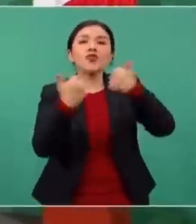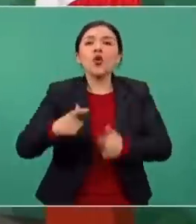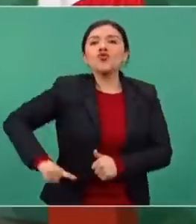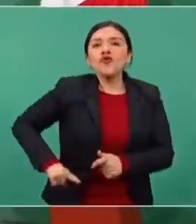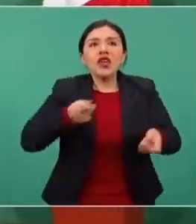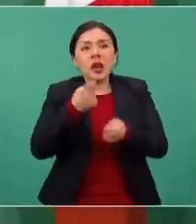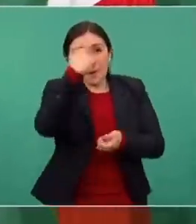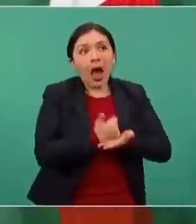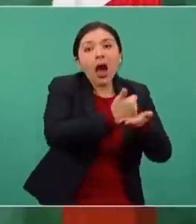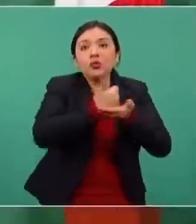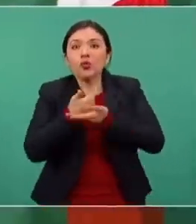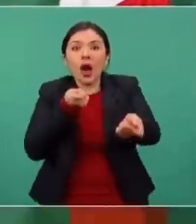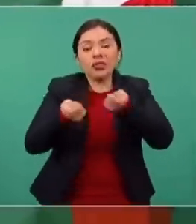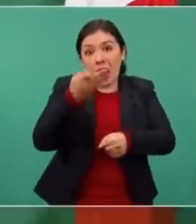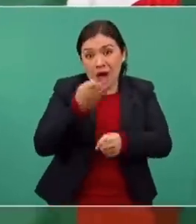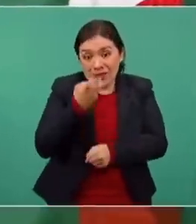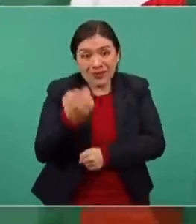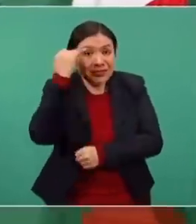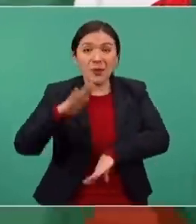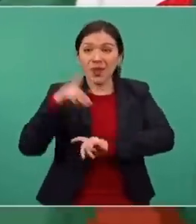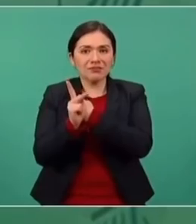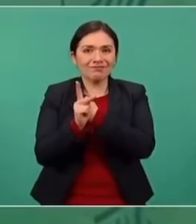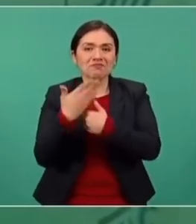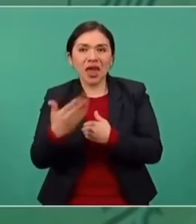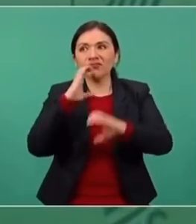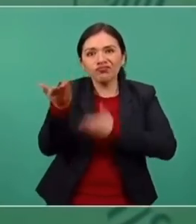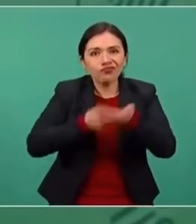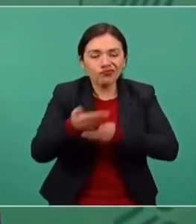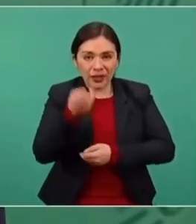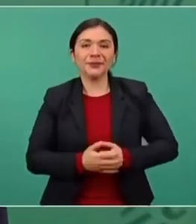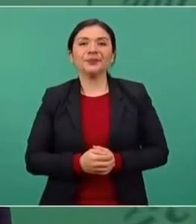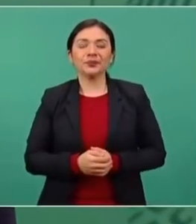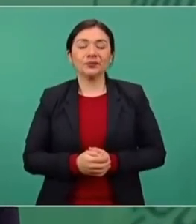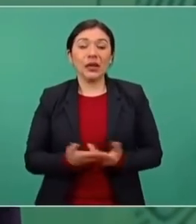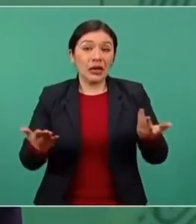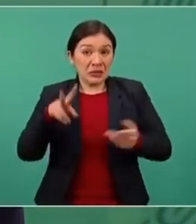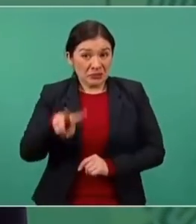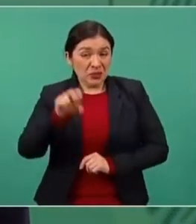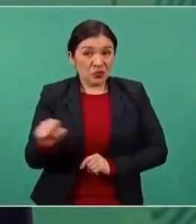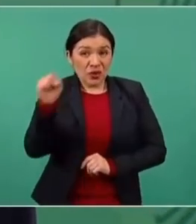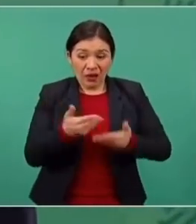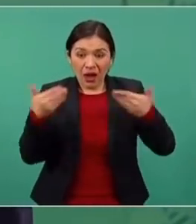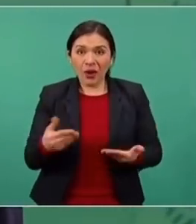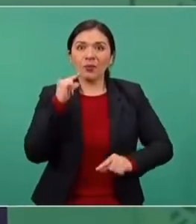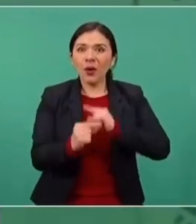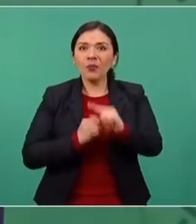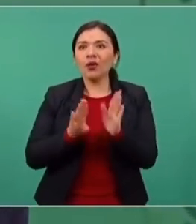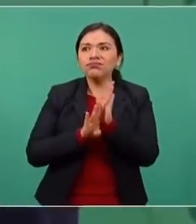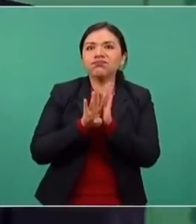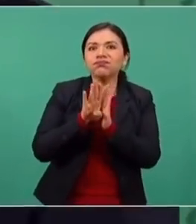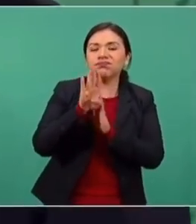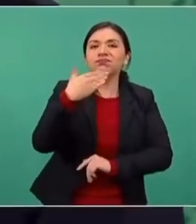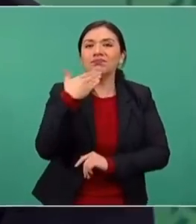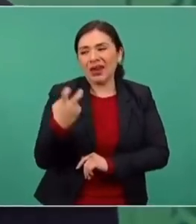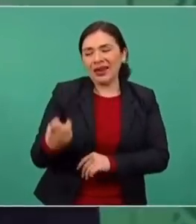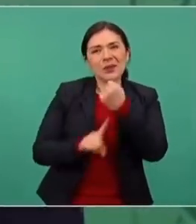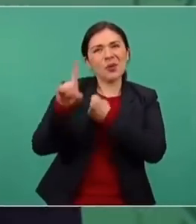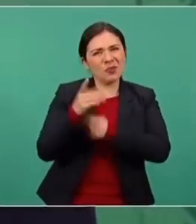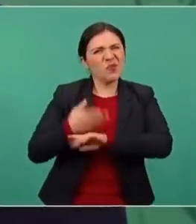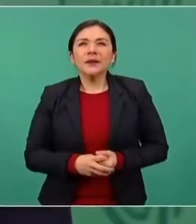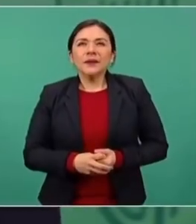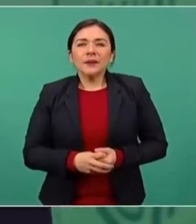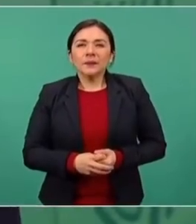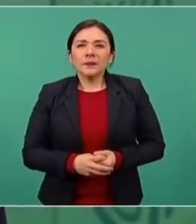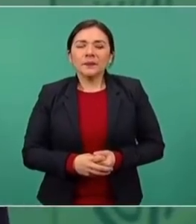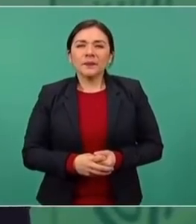con gobiernos que nos han ayudado en estos momentos difíciles. Afortunadamente estamos saliendo de esa circunstancia tan